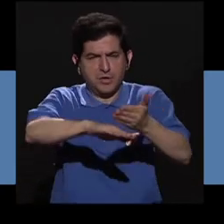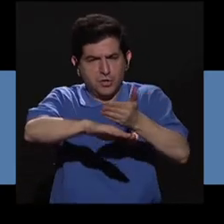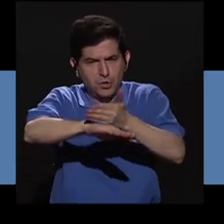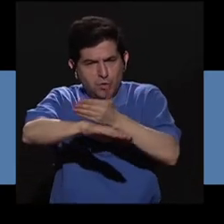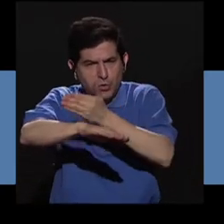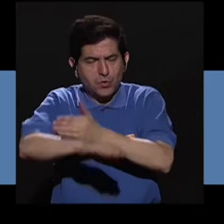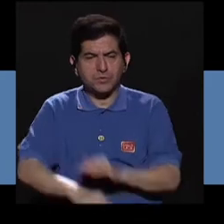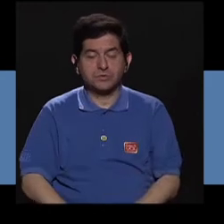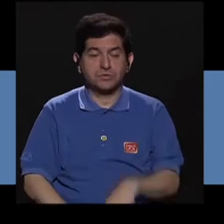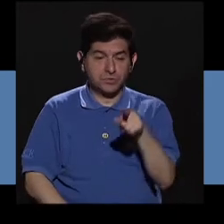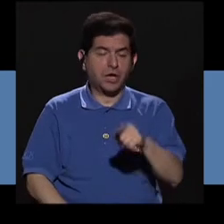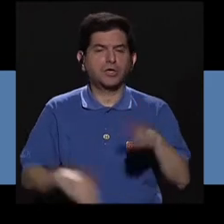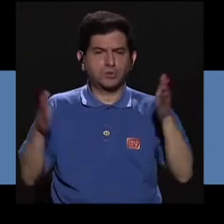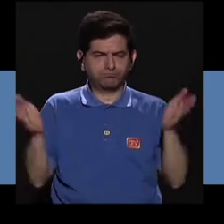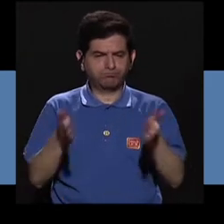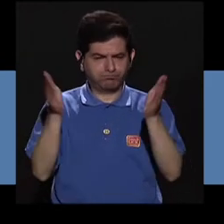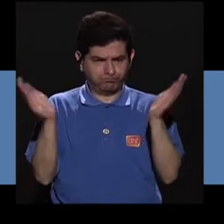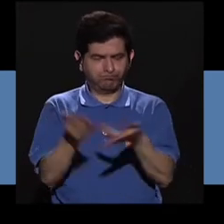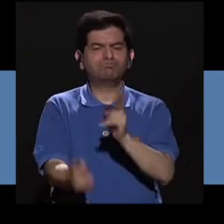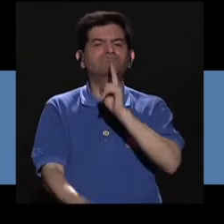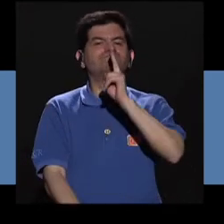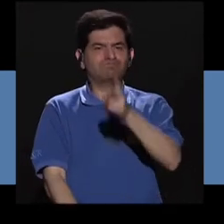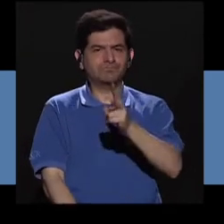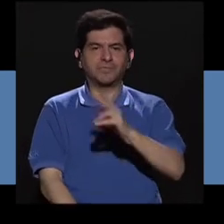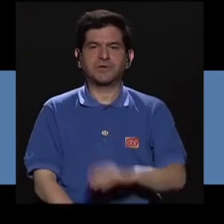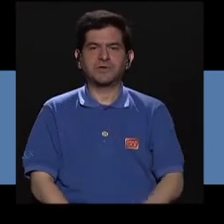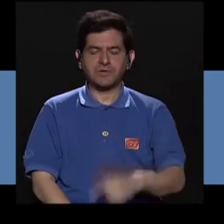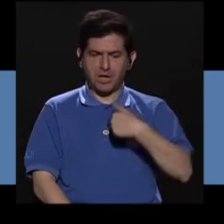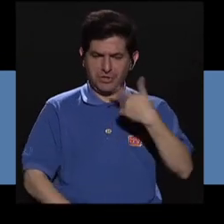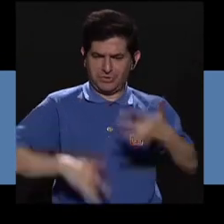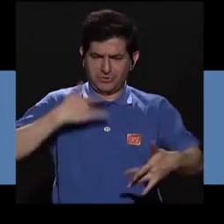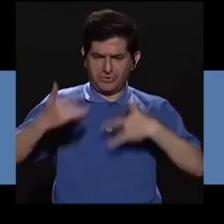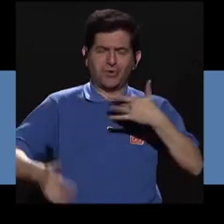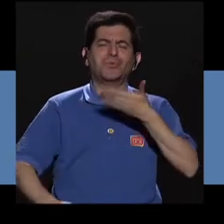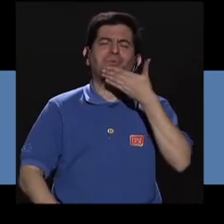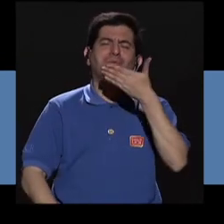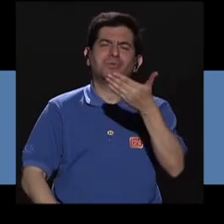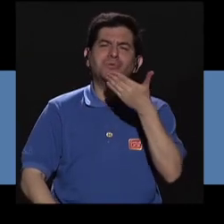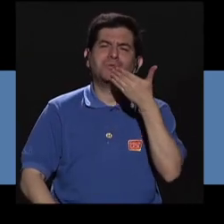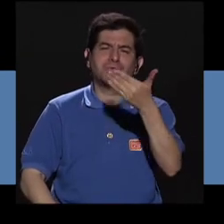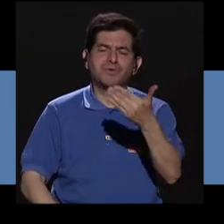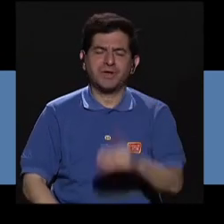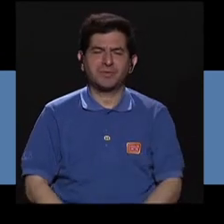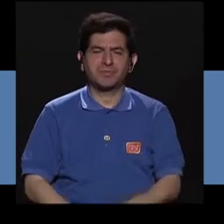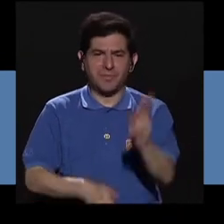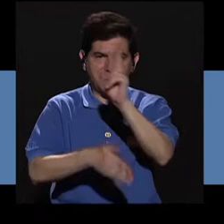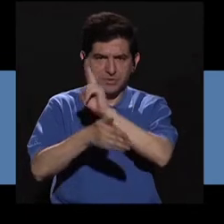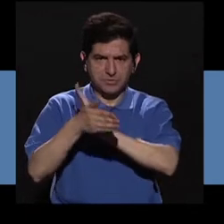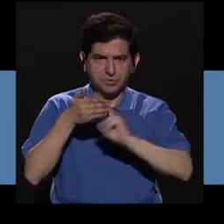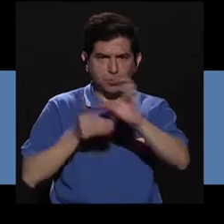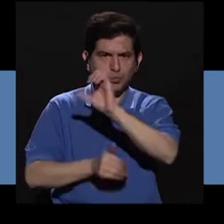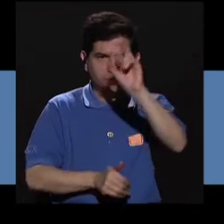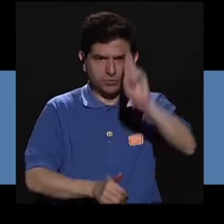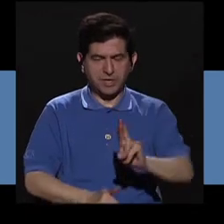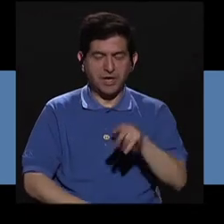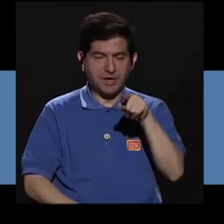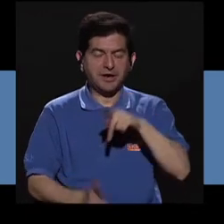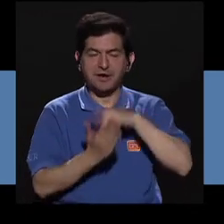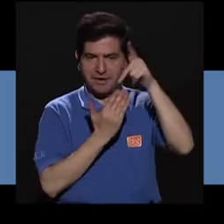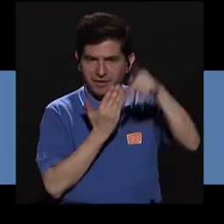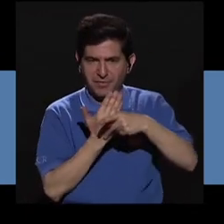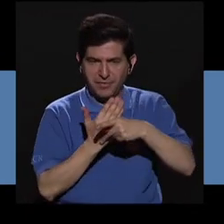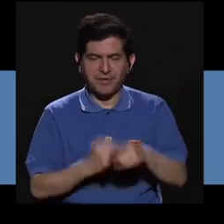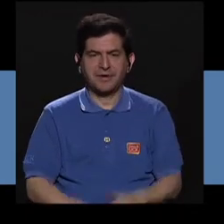y eso es de mucha motivación. Realmente, yo me siento muy agradecida con la Universidad de Costa Rica, con este programa